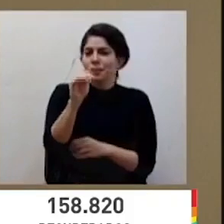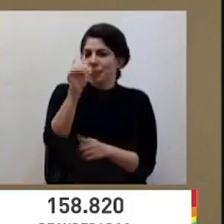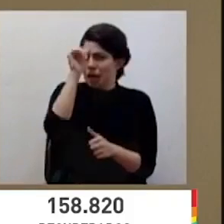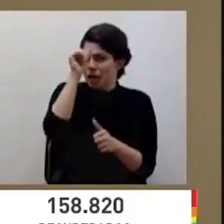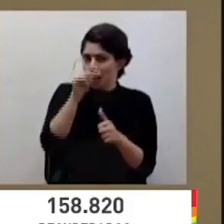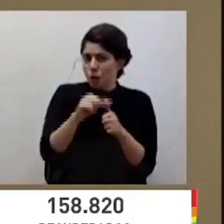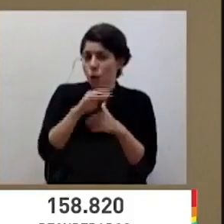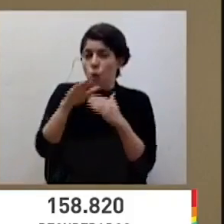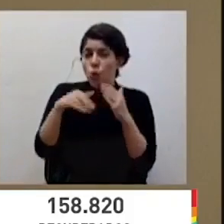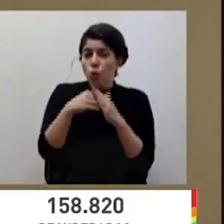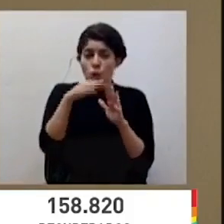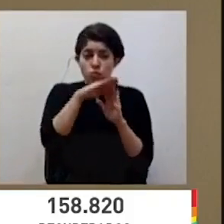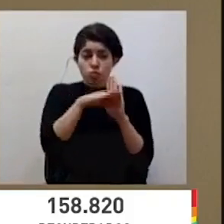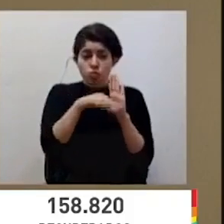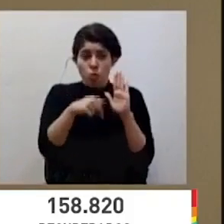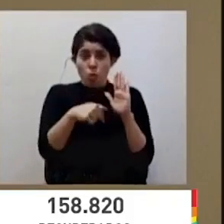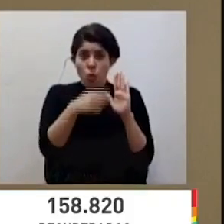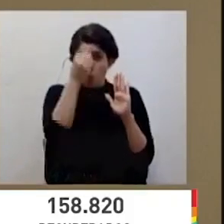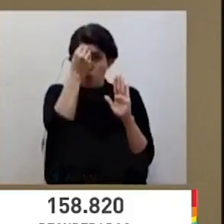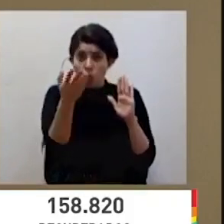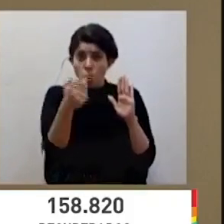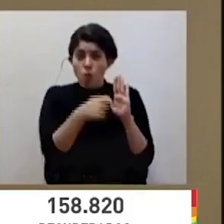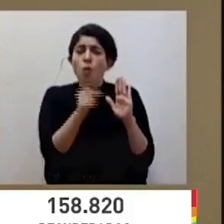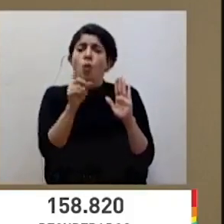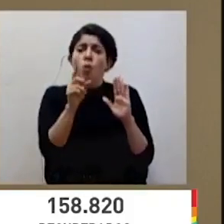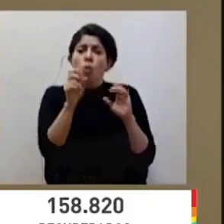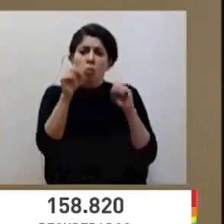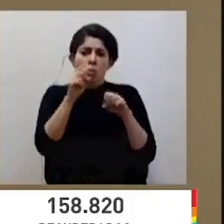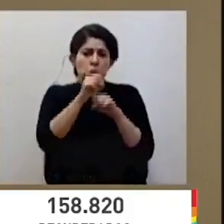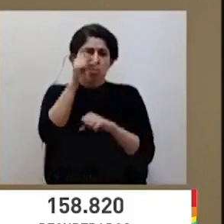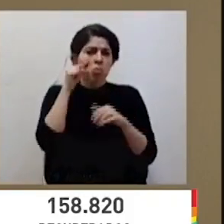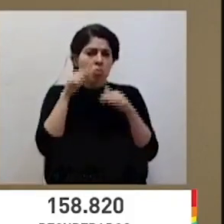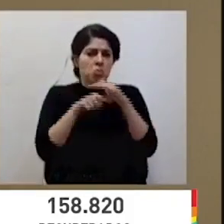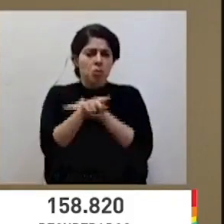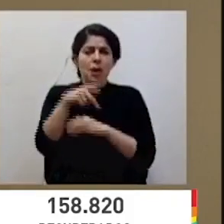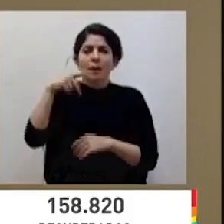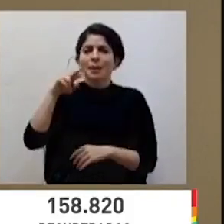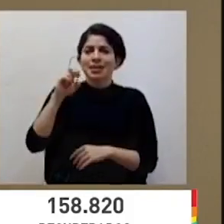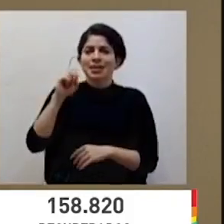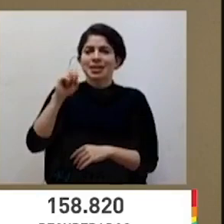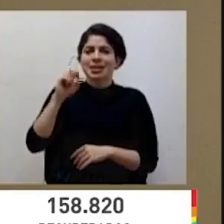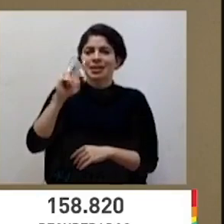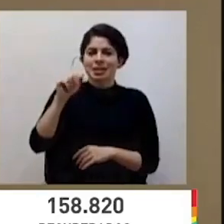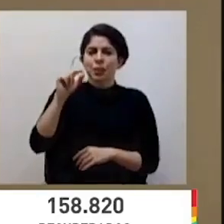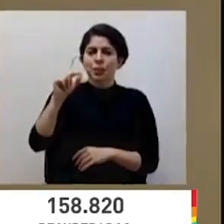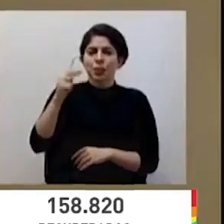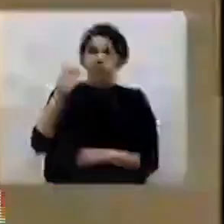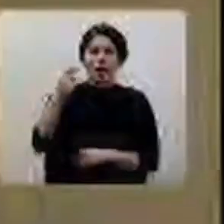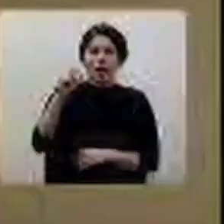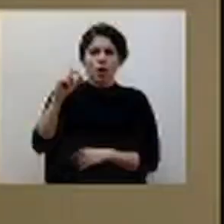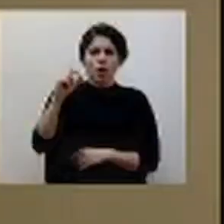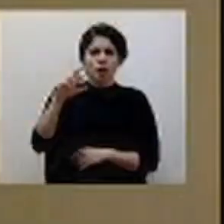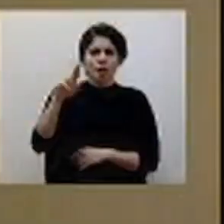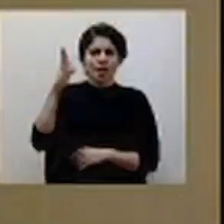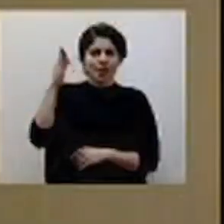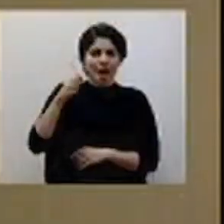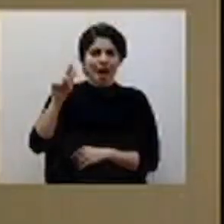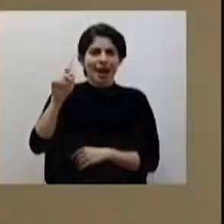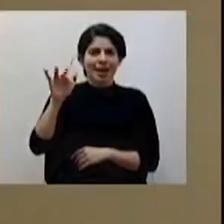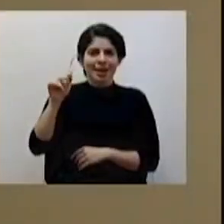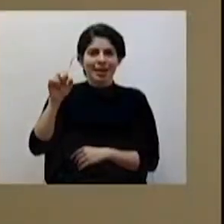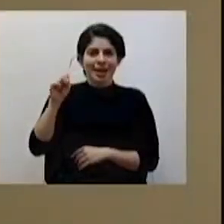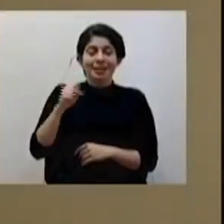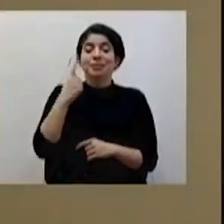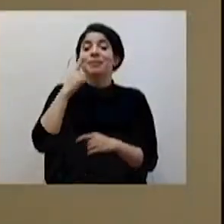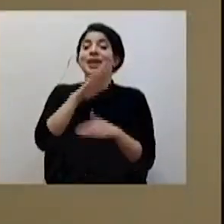que ya las medidas anunciadas el día de hoy pueden encontrarlas en el sitio presidencia.go.cr barra inclinada alertas.